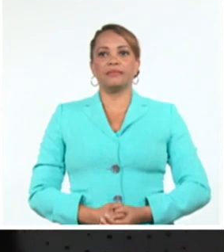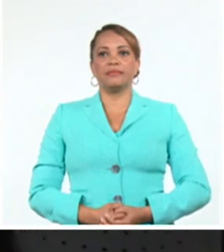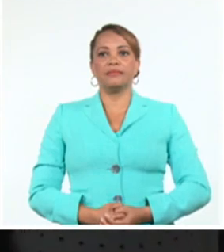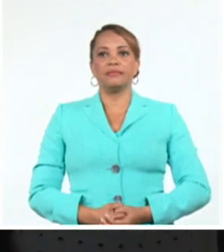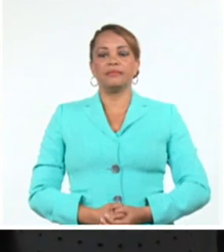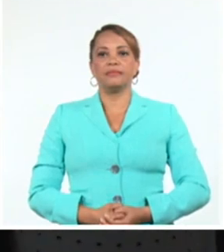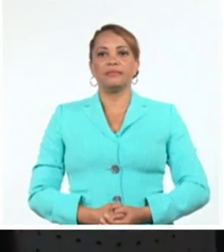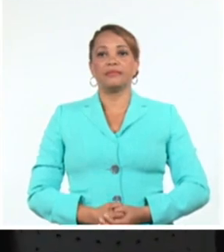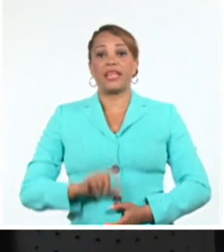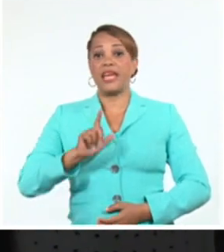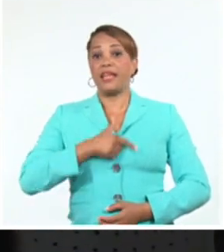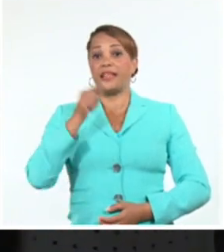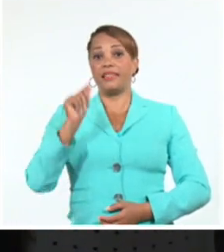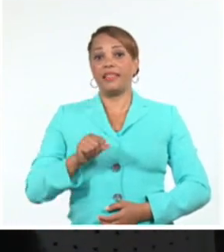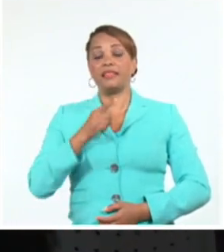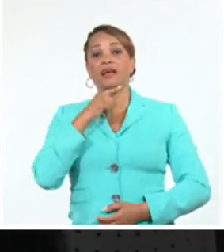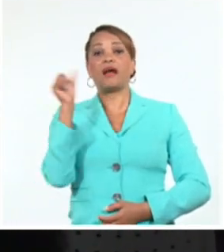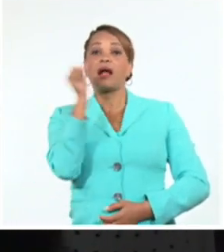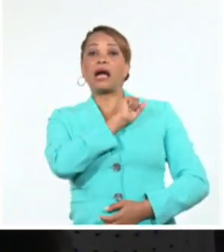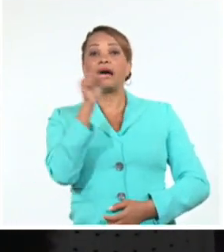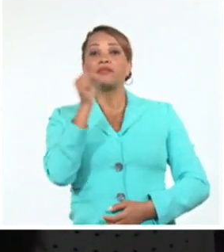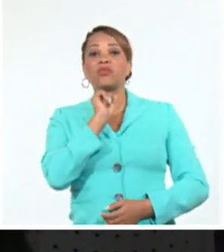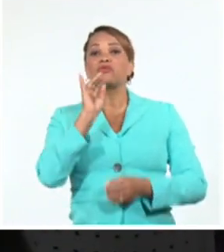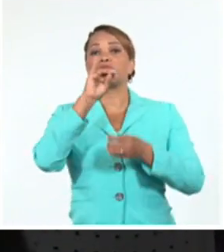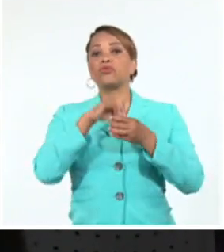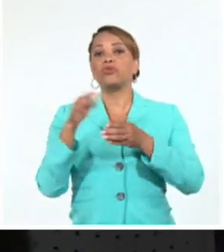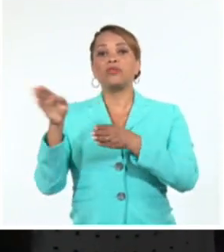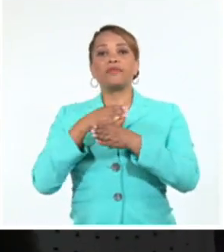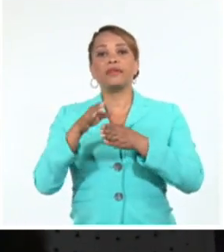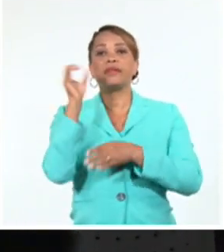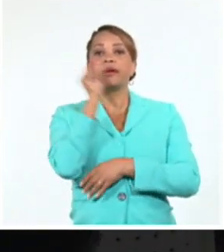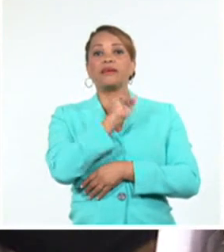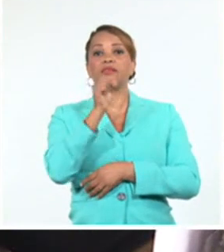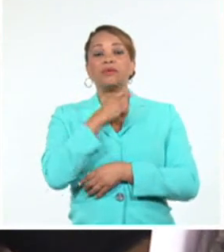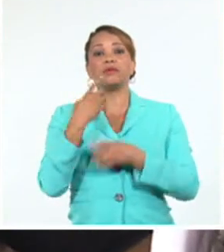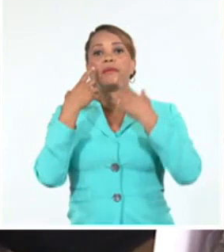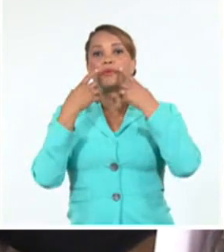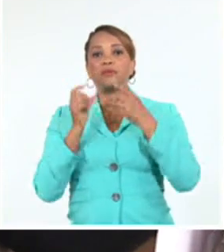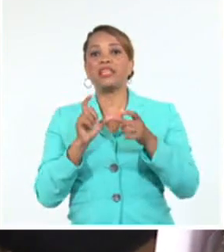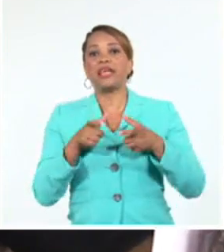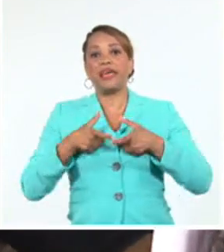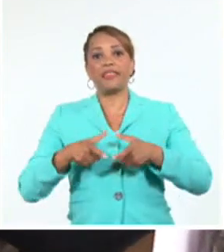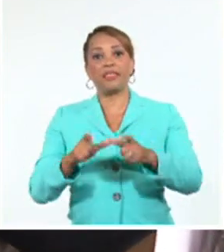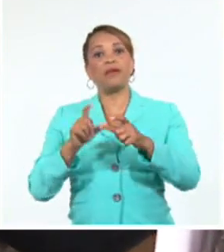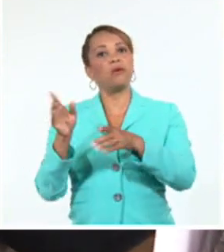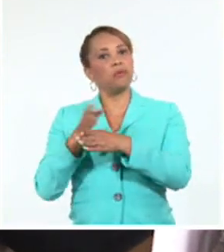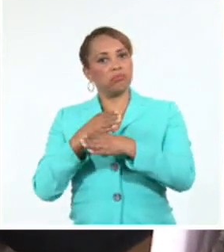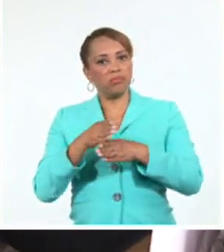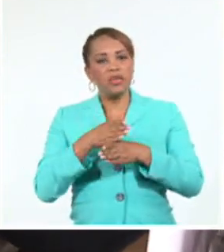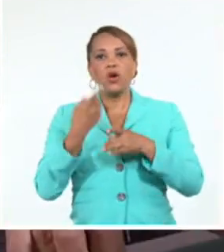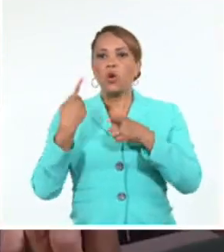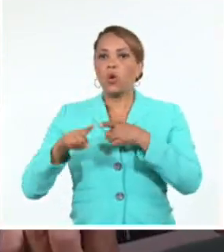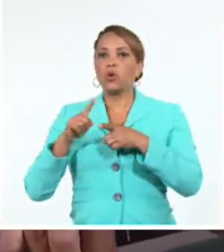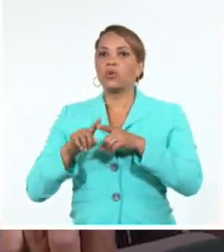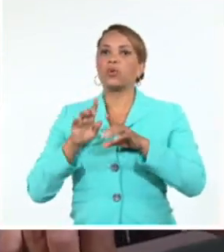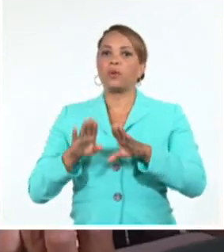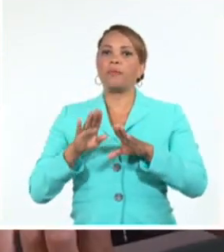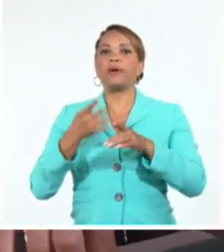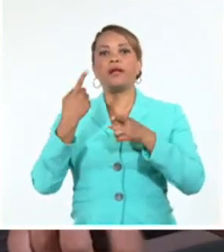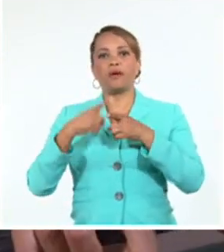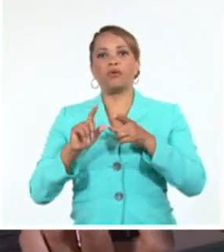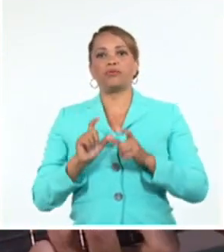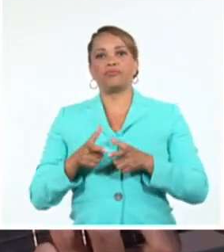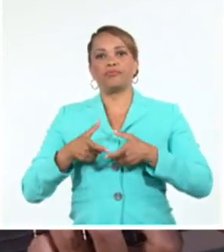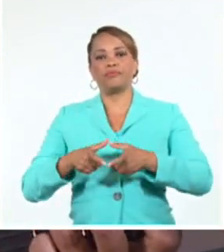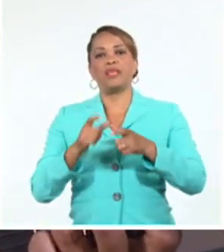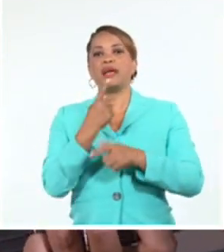El artista ofreció un concierto donde incluyó temas que han quedado registrados en discos y otros que esperan por esa posibilidad. Cada una